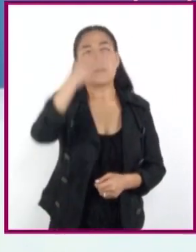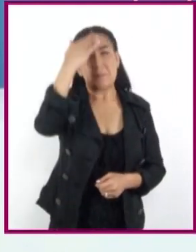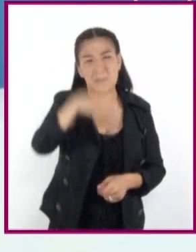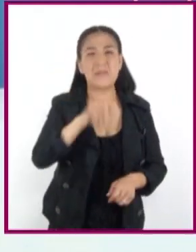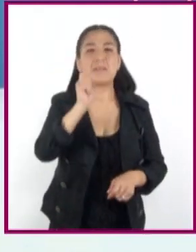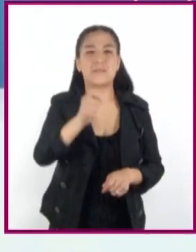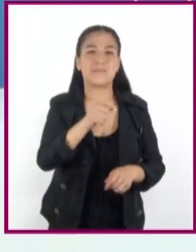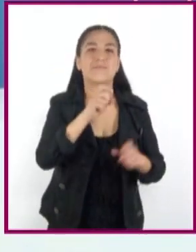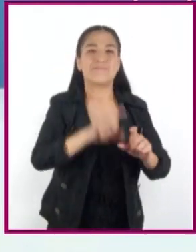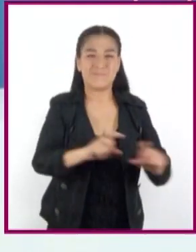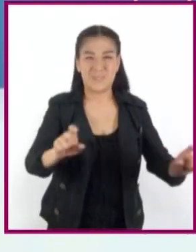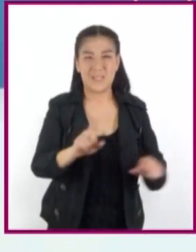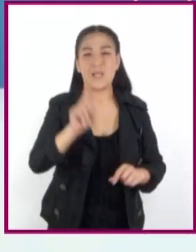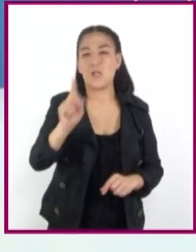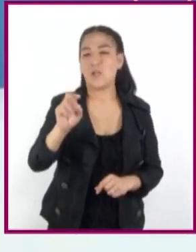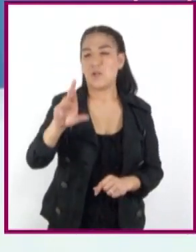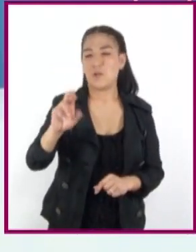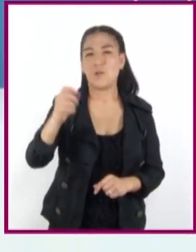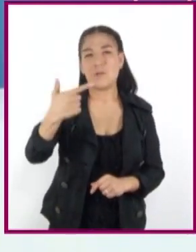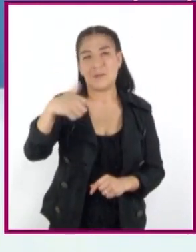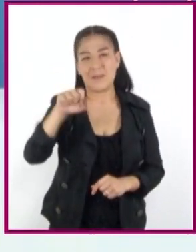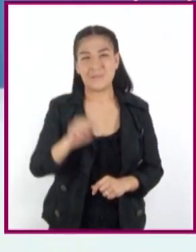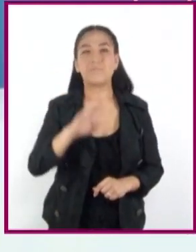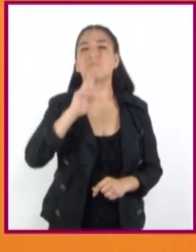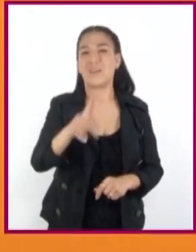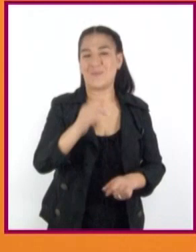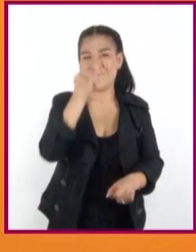en el portal Drogas Mejor Infórmate.